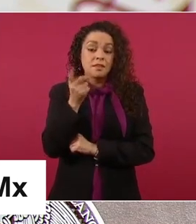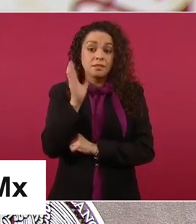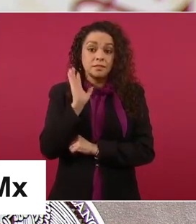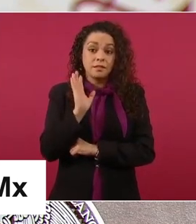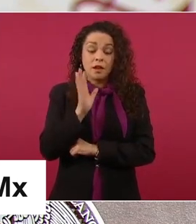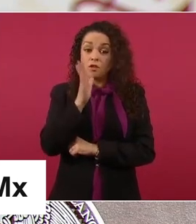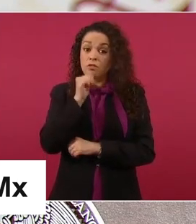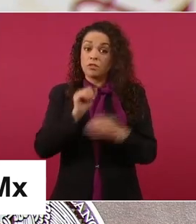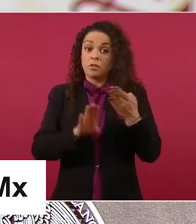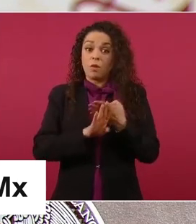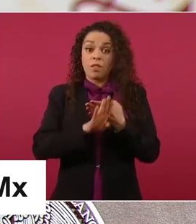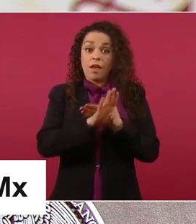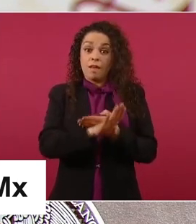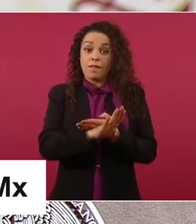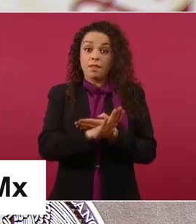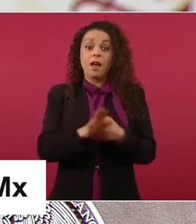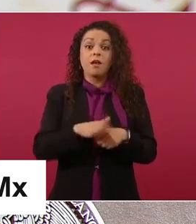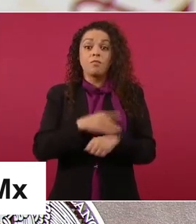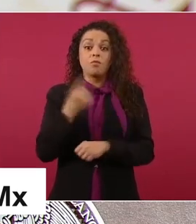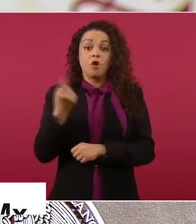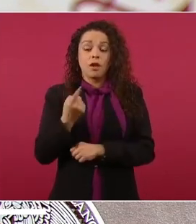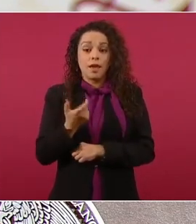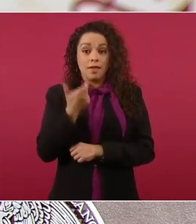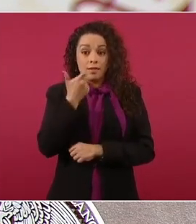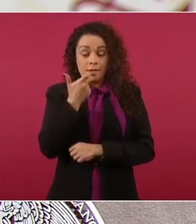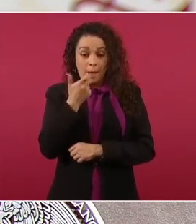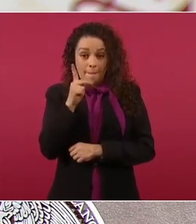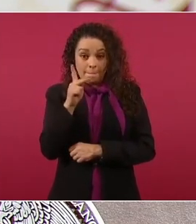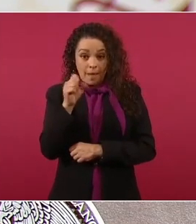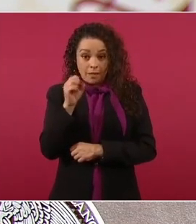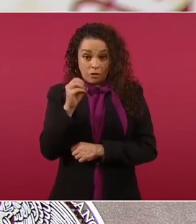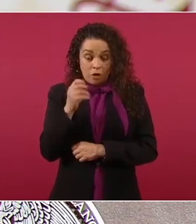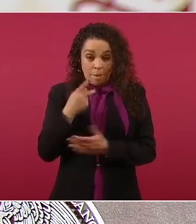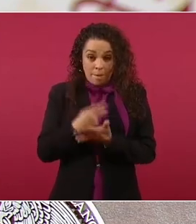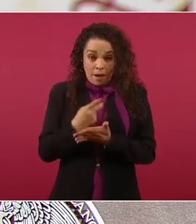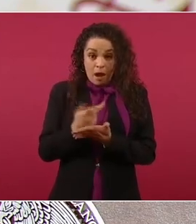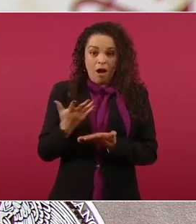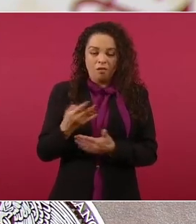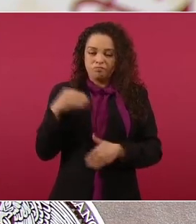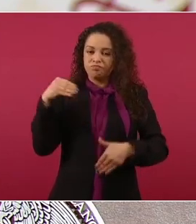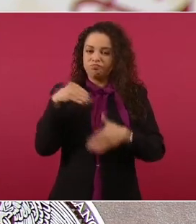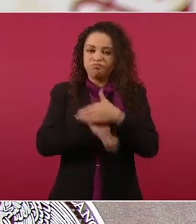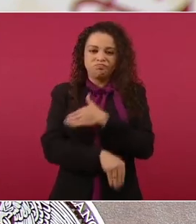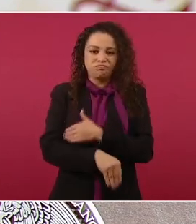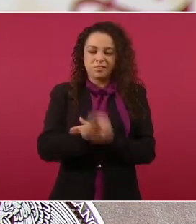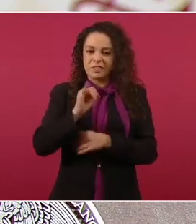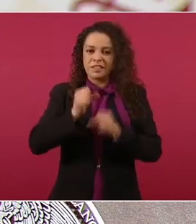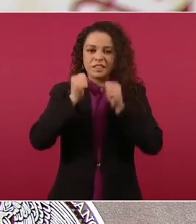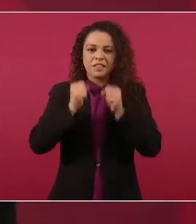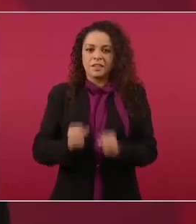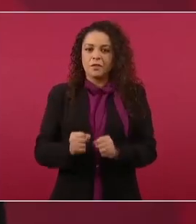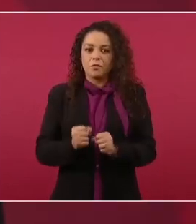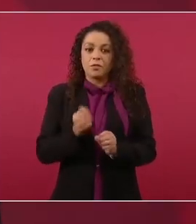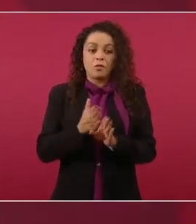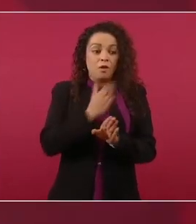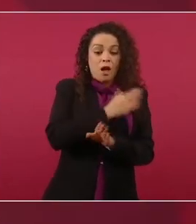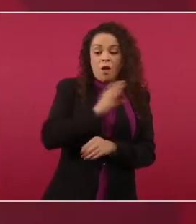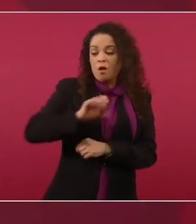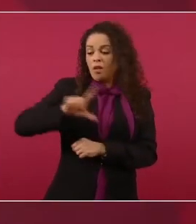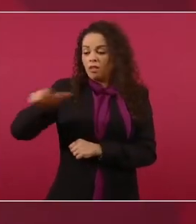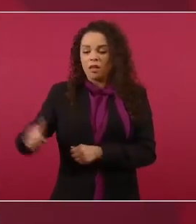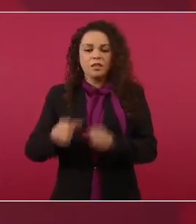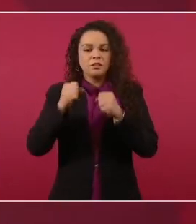inevitable, que la devaluación del peso sería más temprano que tarde. Aquí vemos cómo se